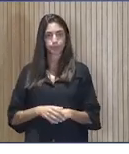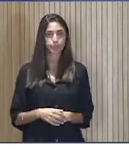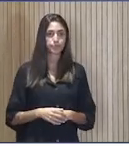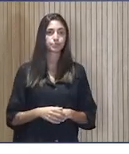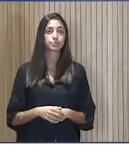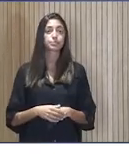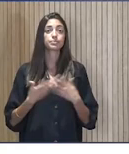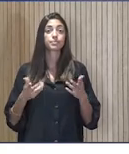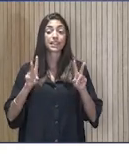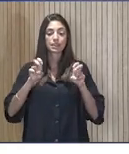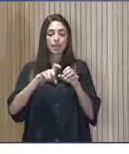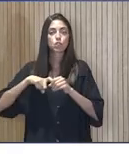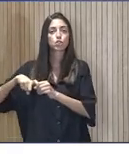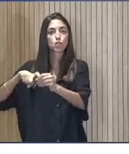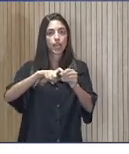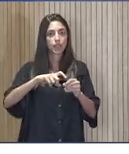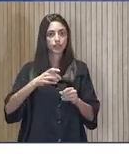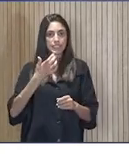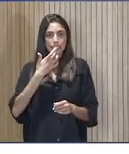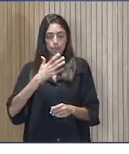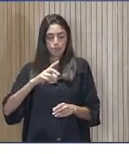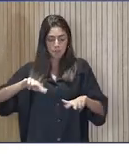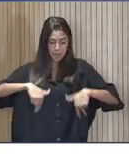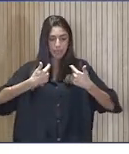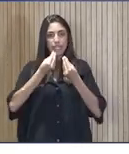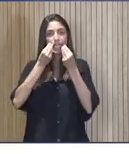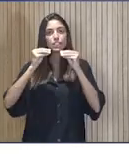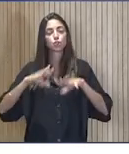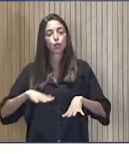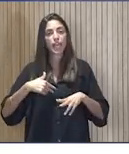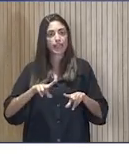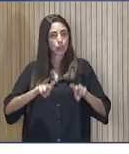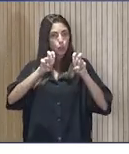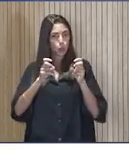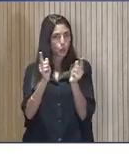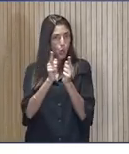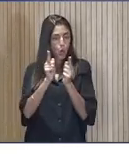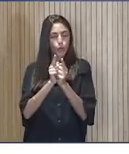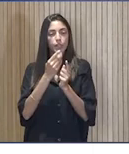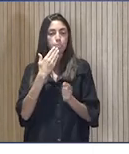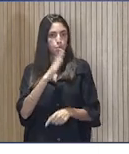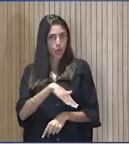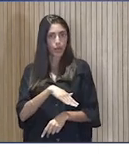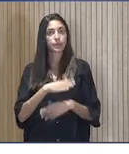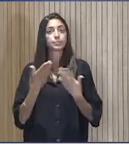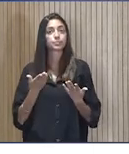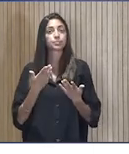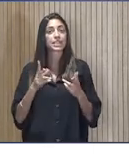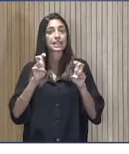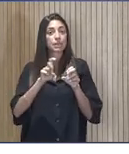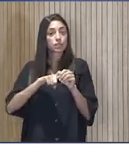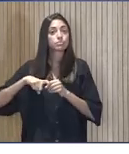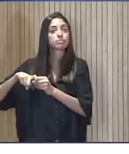Esto de la solidaridad, y me van a permitir una pequeñísima historia e introducción que creo que es muy chula. Esto de la solidaridad es un fenómeno absolutamente